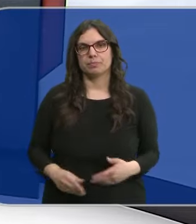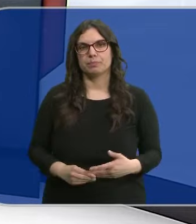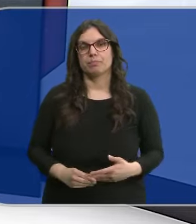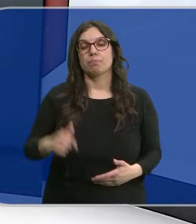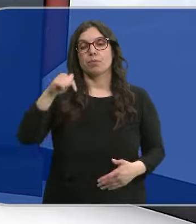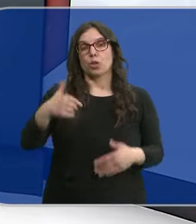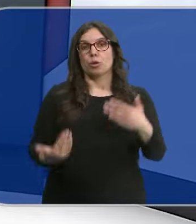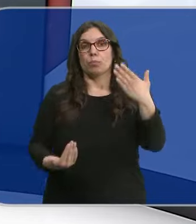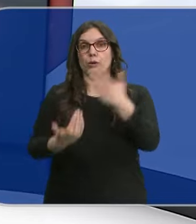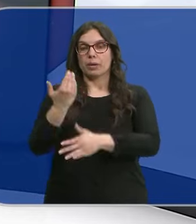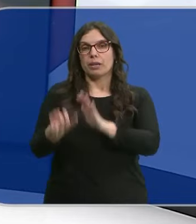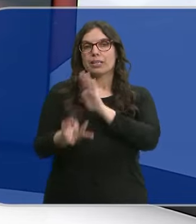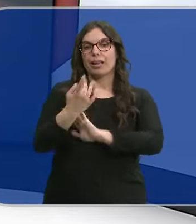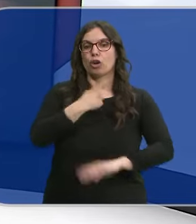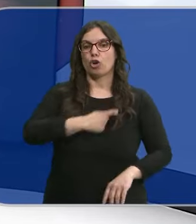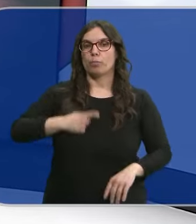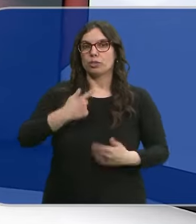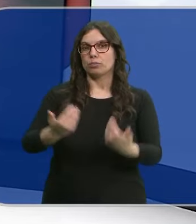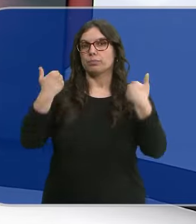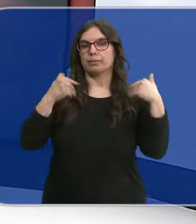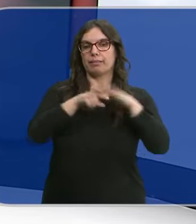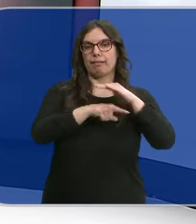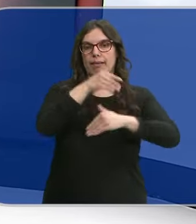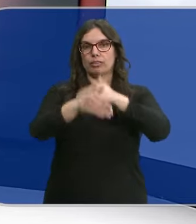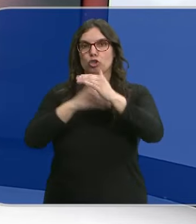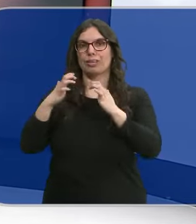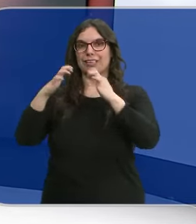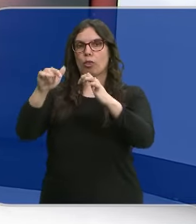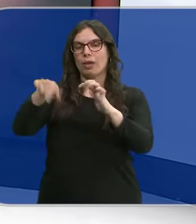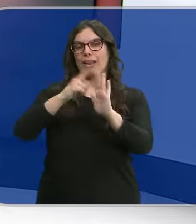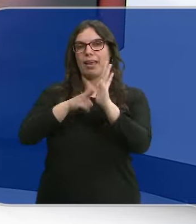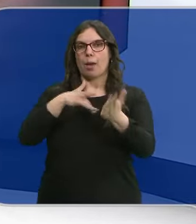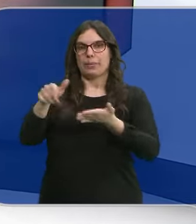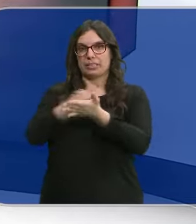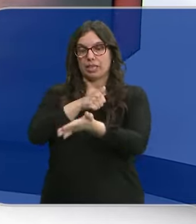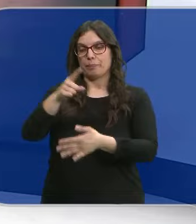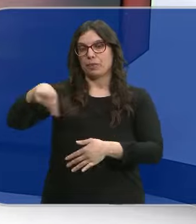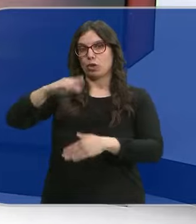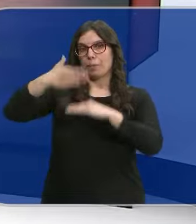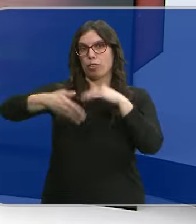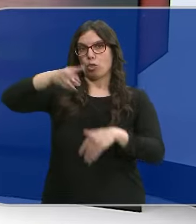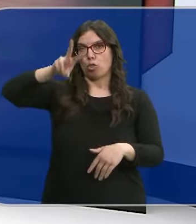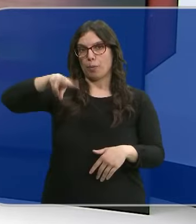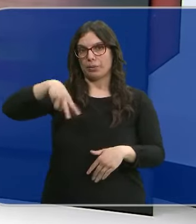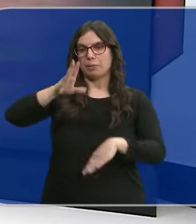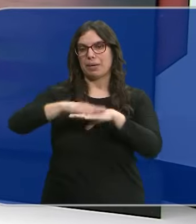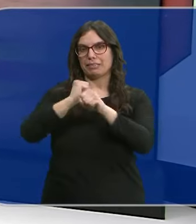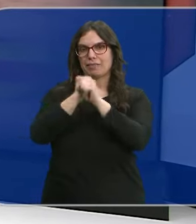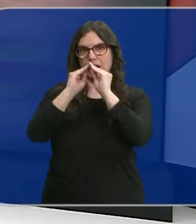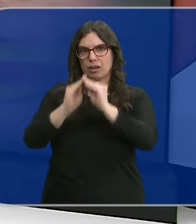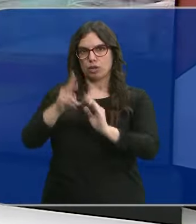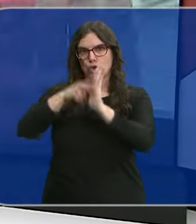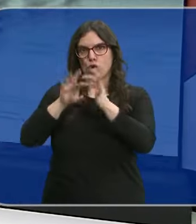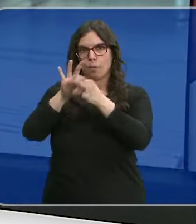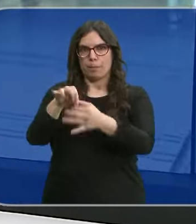Esta mañana se ha constituido la comisión que tramitará la ley de amnistía en el Senado. La Cámara Alta tiene un plazo de dos meses para los trabajos sobre esa norma.